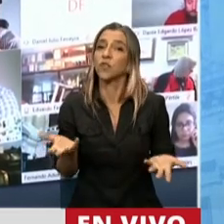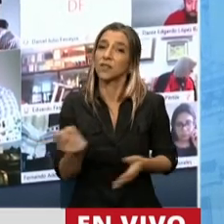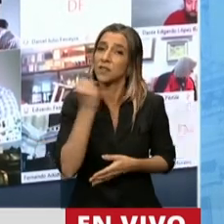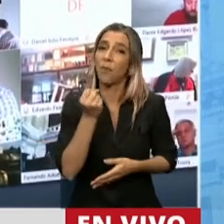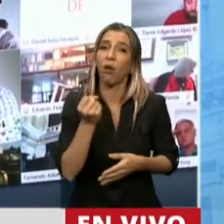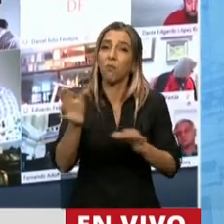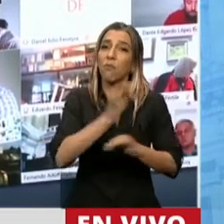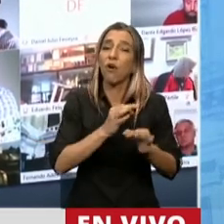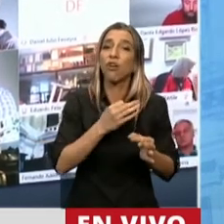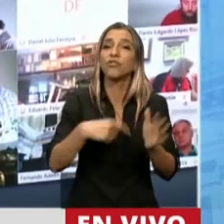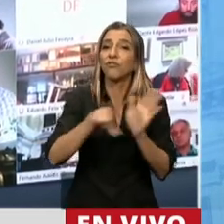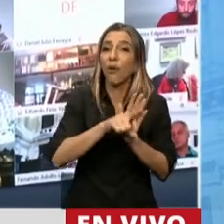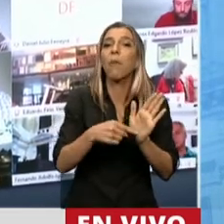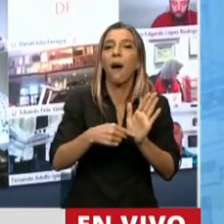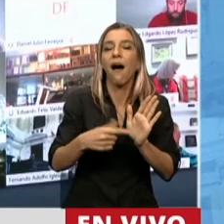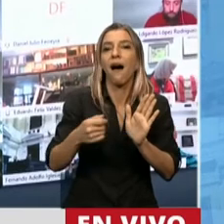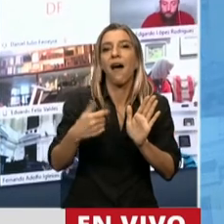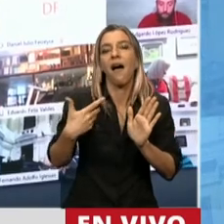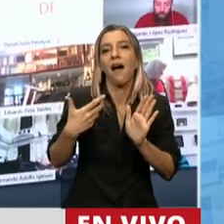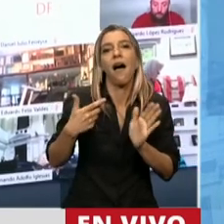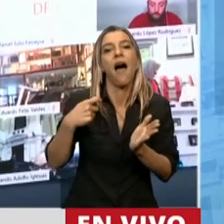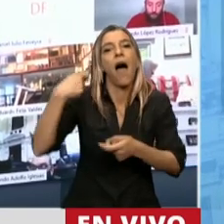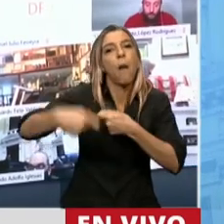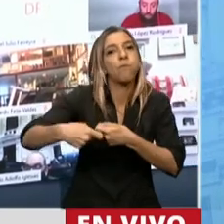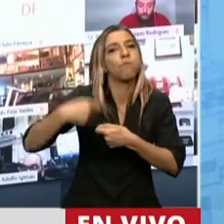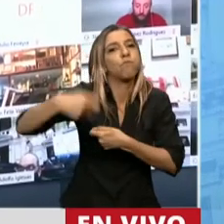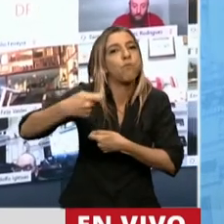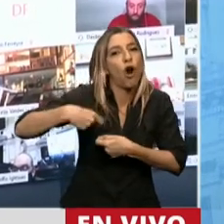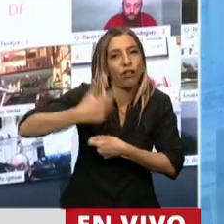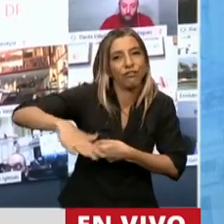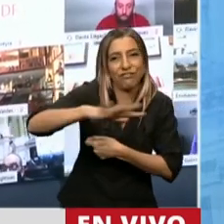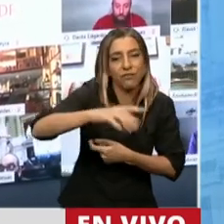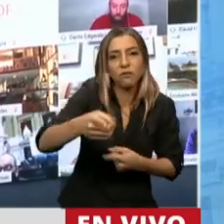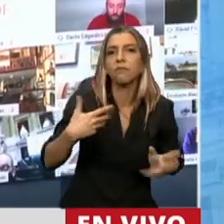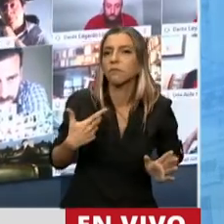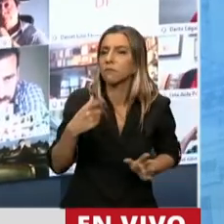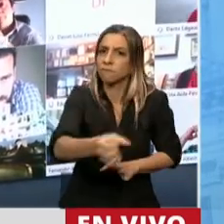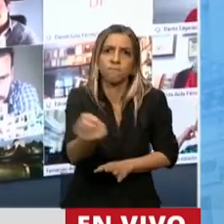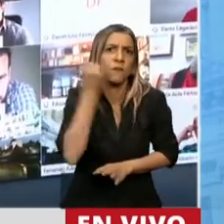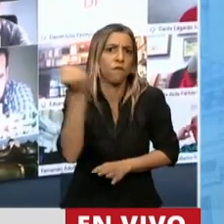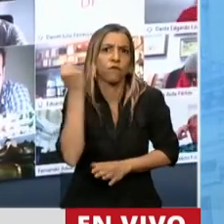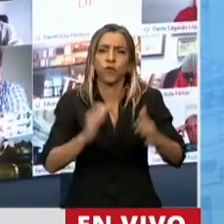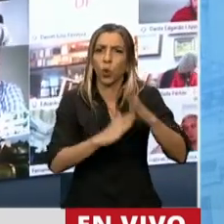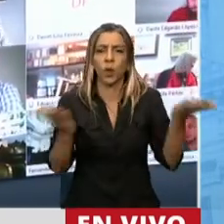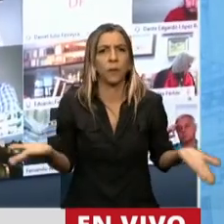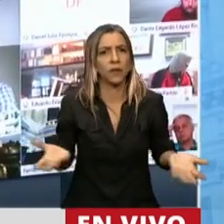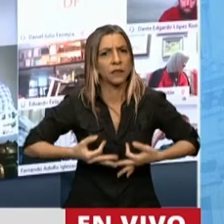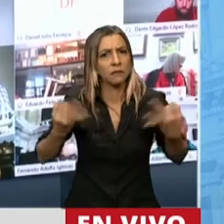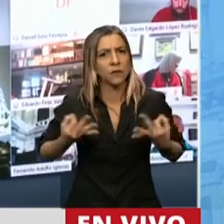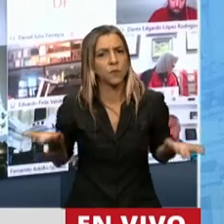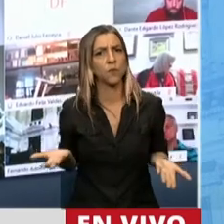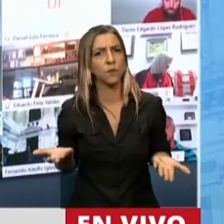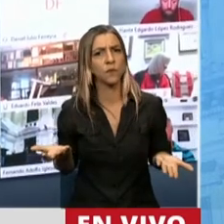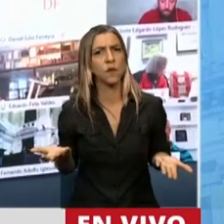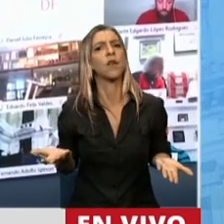solidario, los pinta en su esencia. Está bien que sea así, está bien que lo